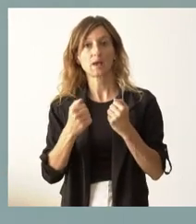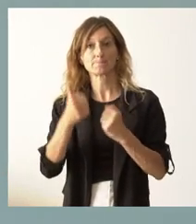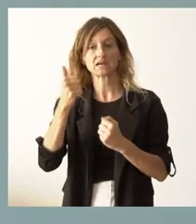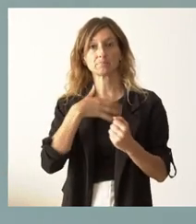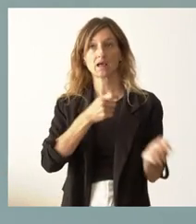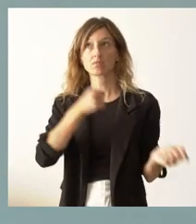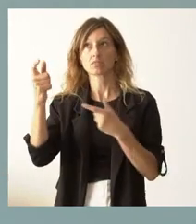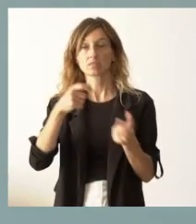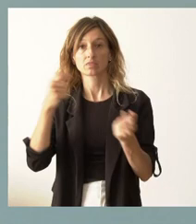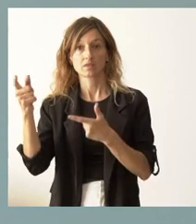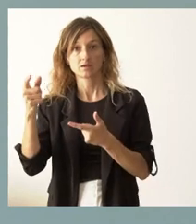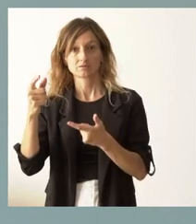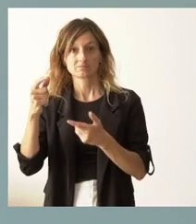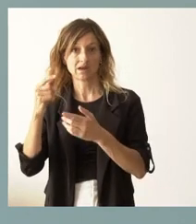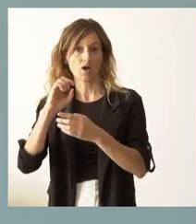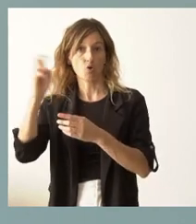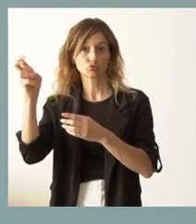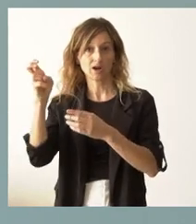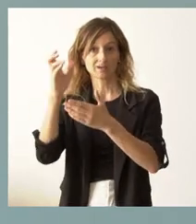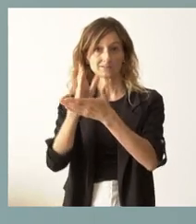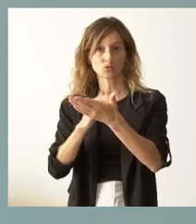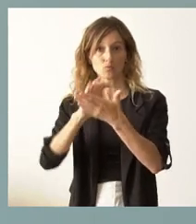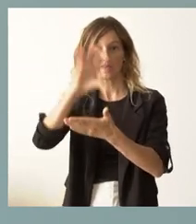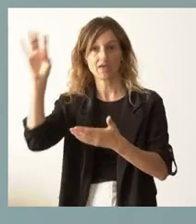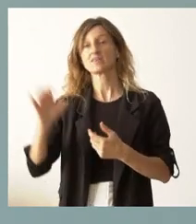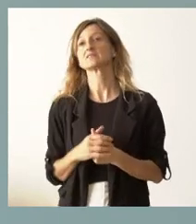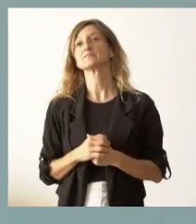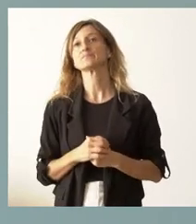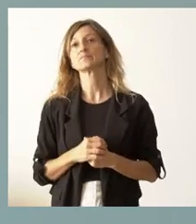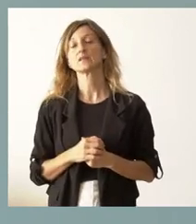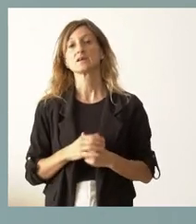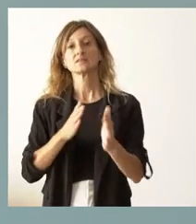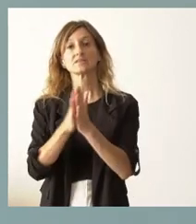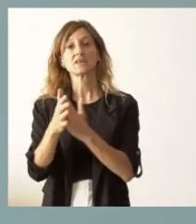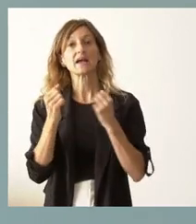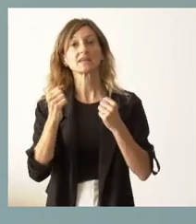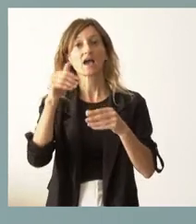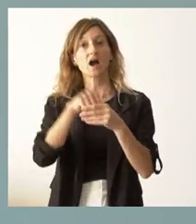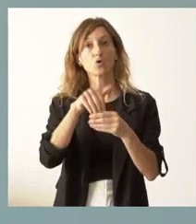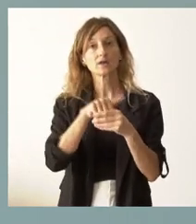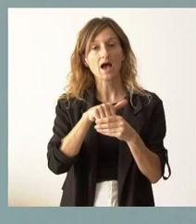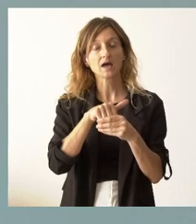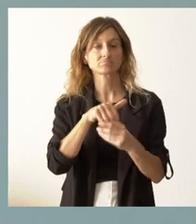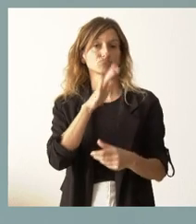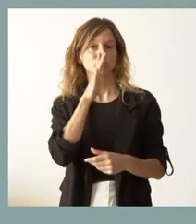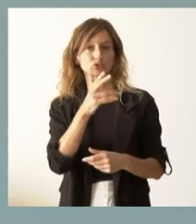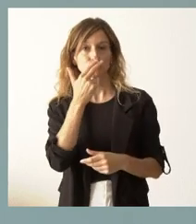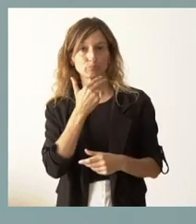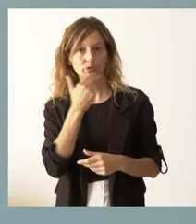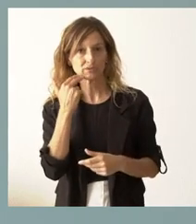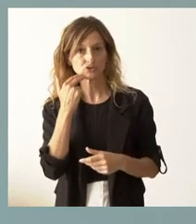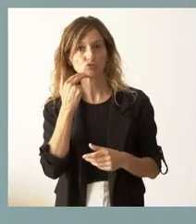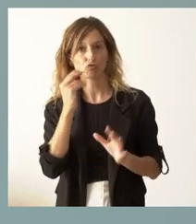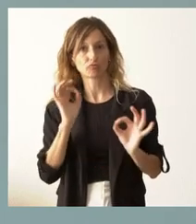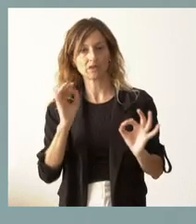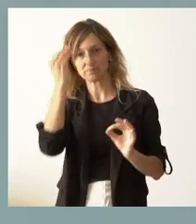exportar al resto de comunidades autónomas. Ahorrar energía, también, no solamente por compromiso y por convicción,